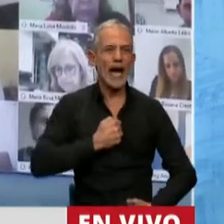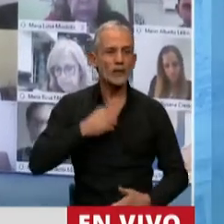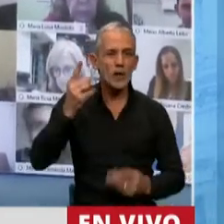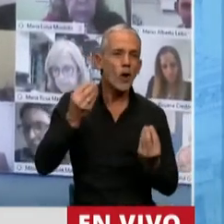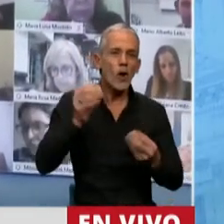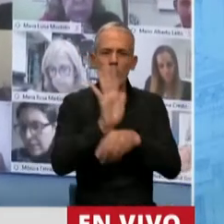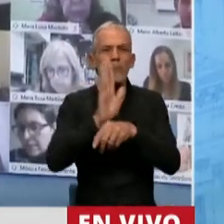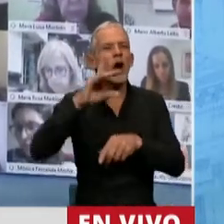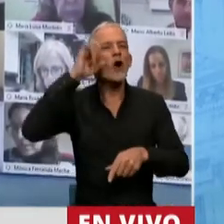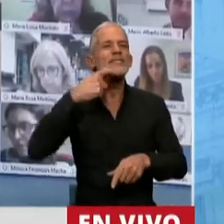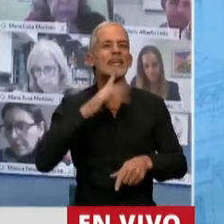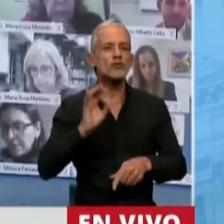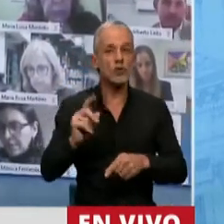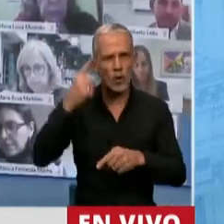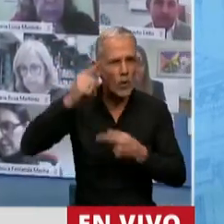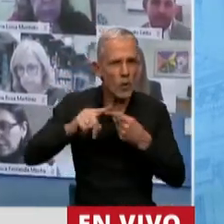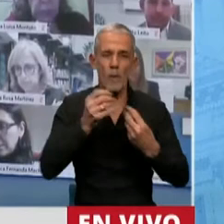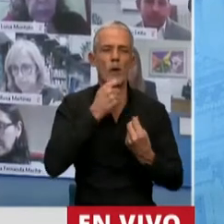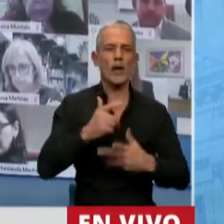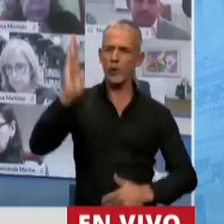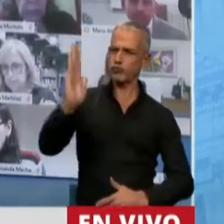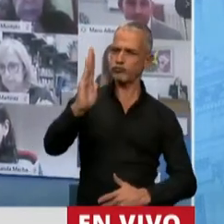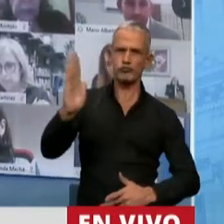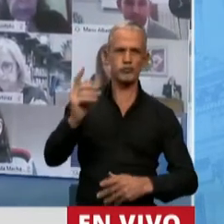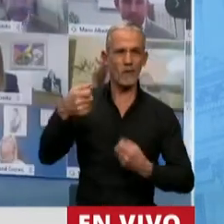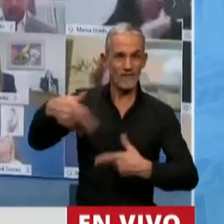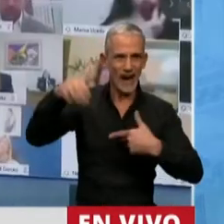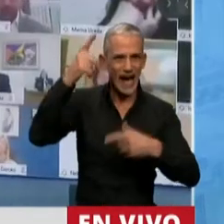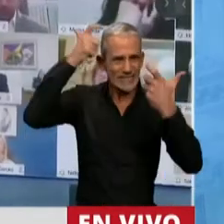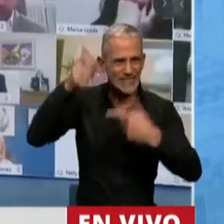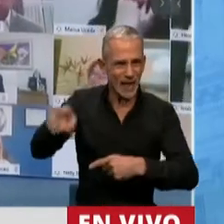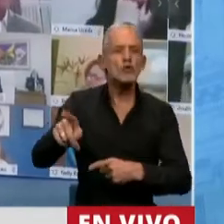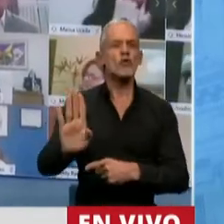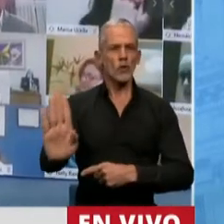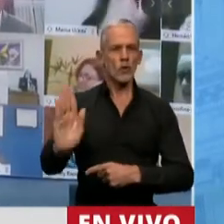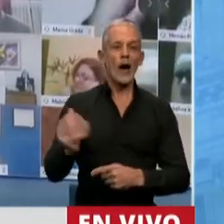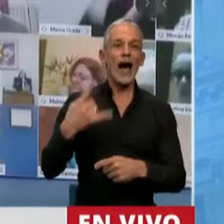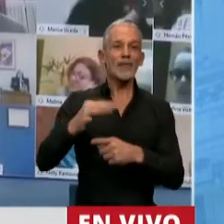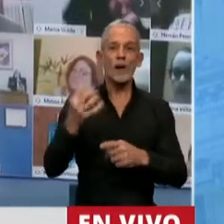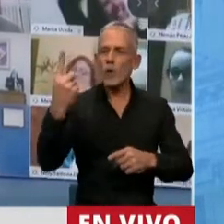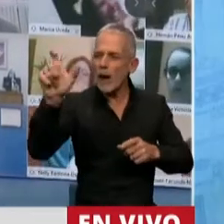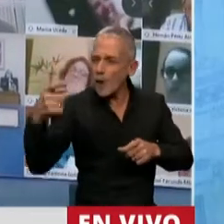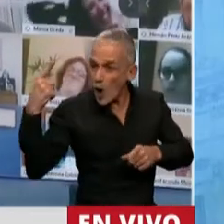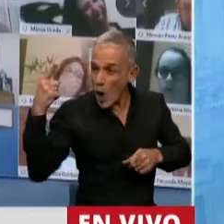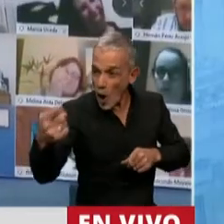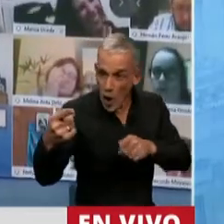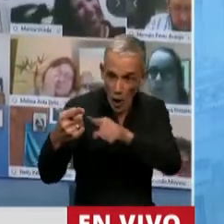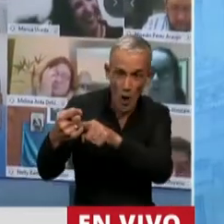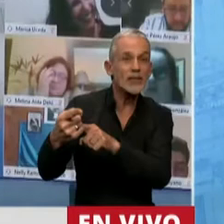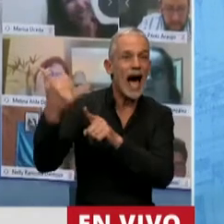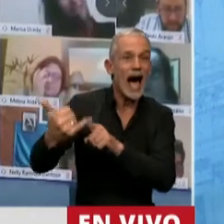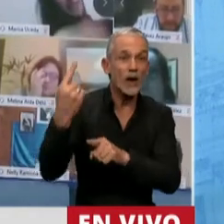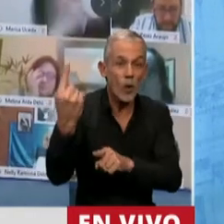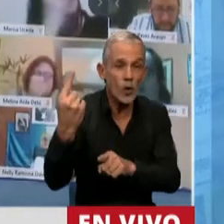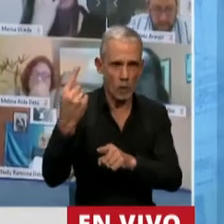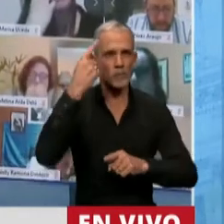consenso, en el caso de beatificar a alguien, siempre tiene que haber alguien que esté en contra, porque esa es la manera de garantizar